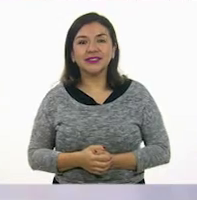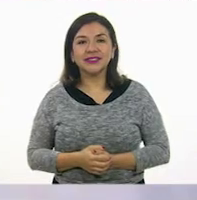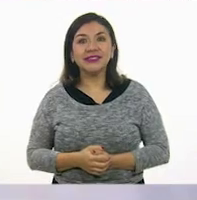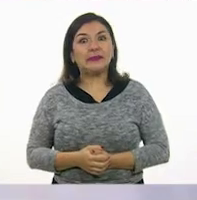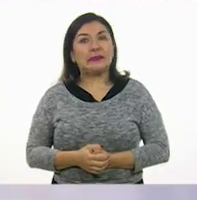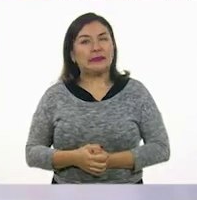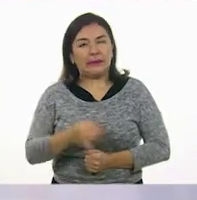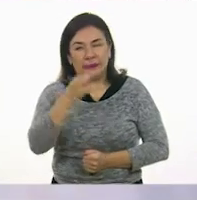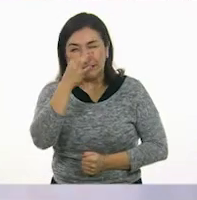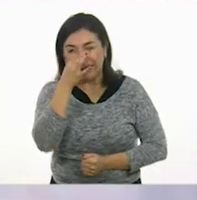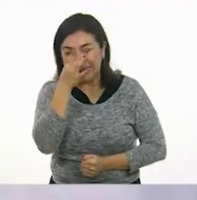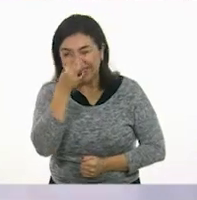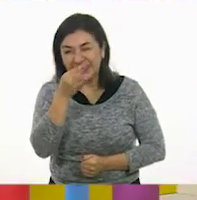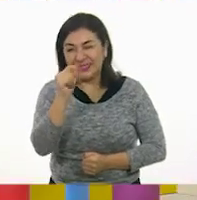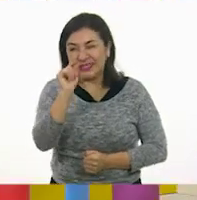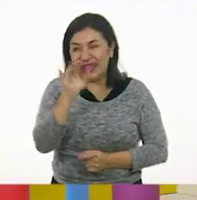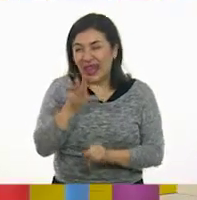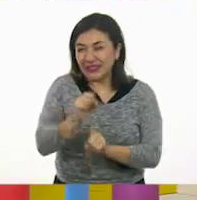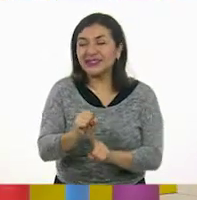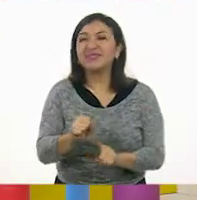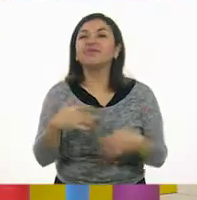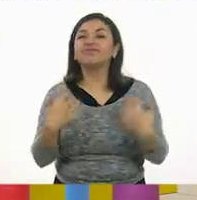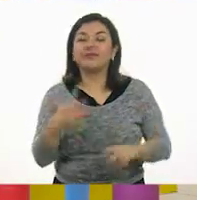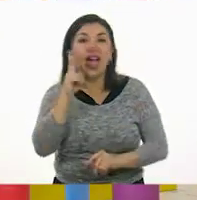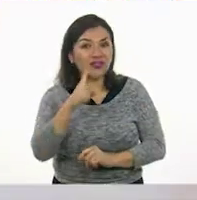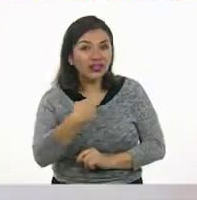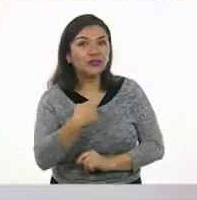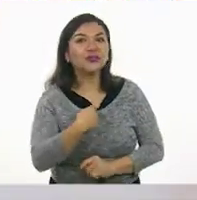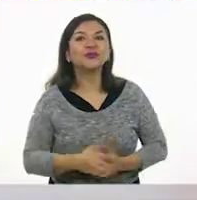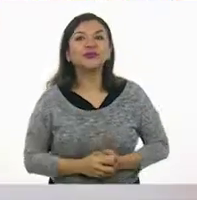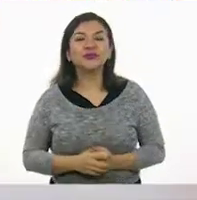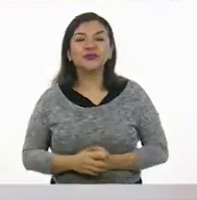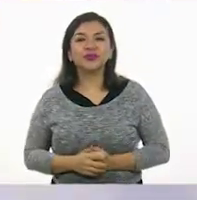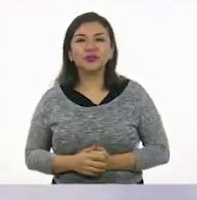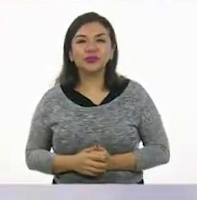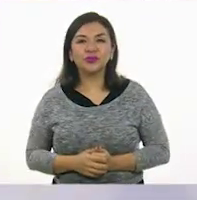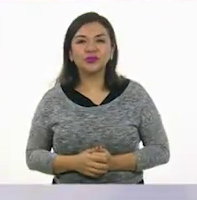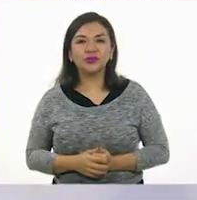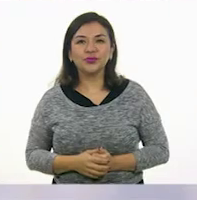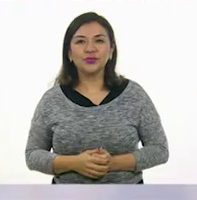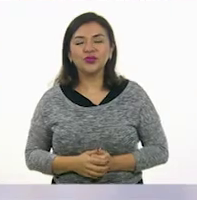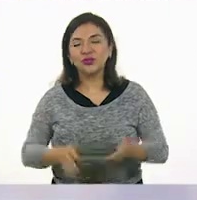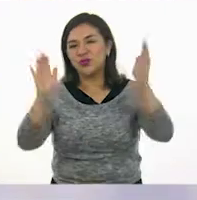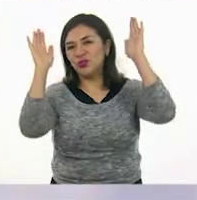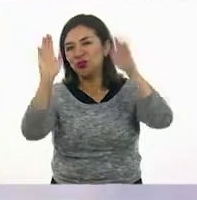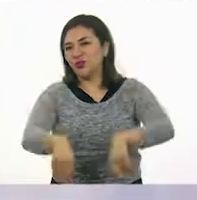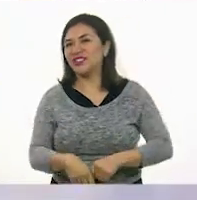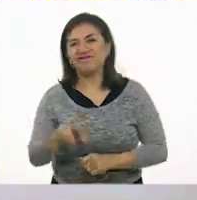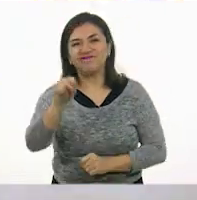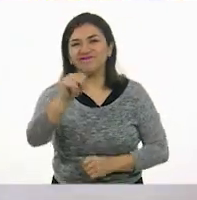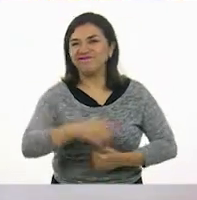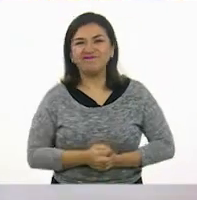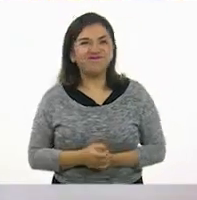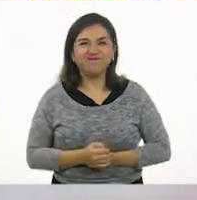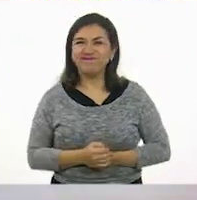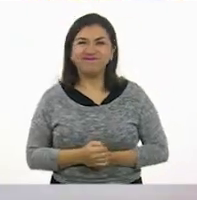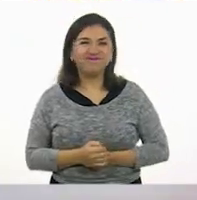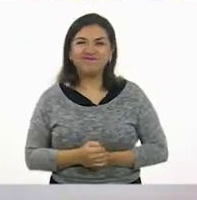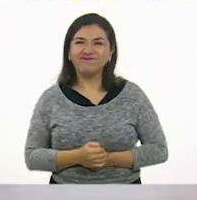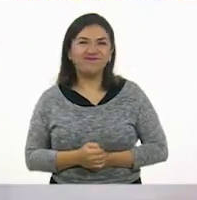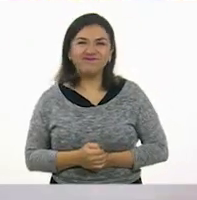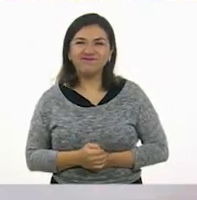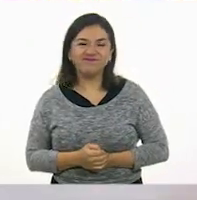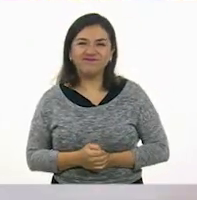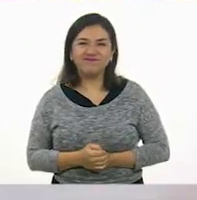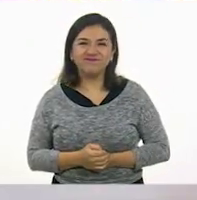¡Híjole! ¡Casi! ¡Qué cerca, maestra! A ver, voy a hacer otro intento. ¡No, Oscar! No, no, no, no, no,